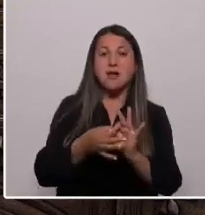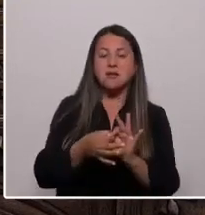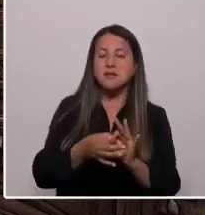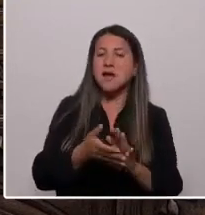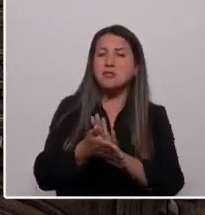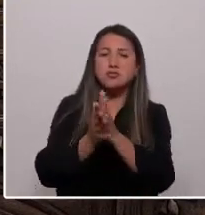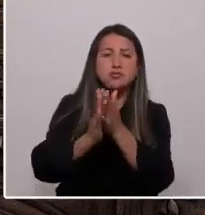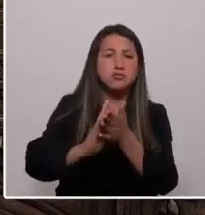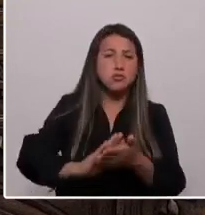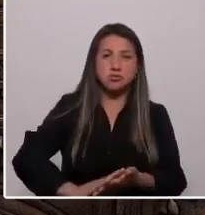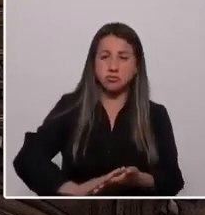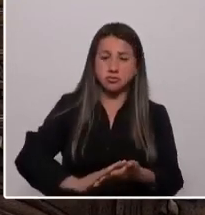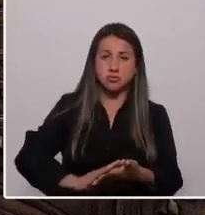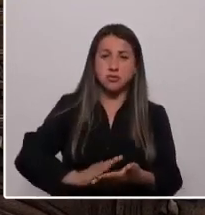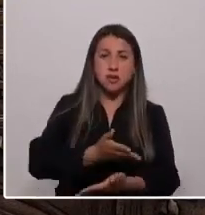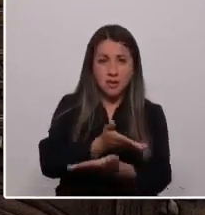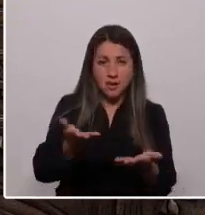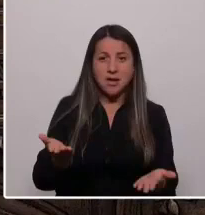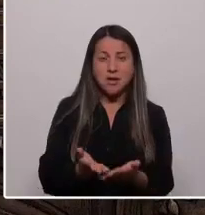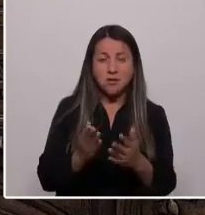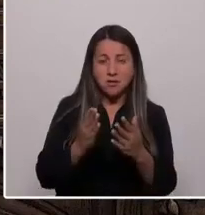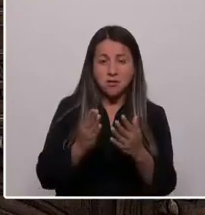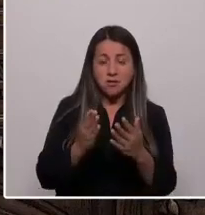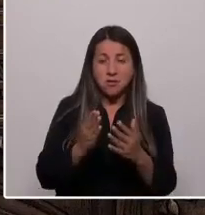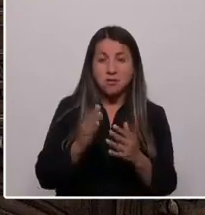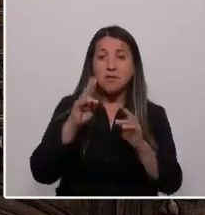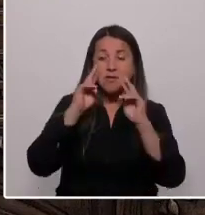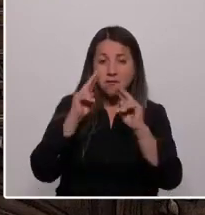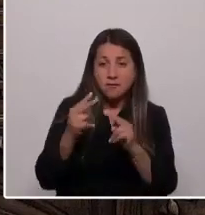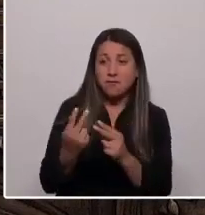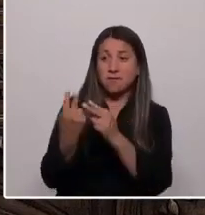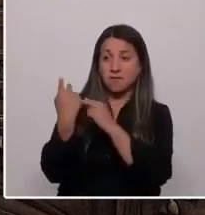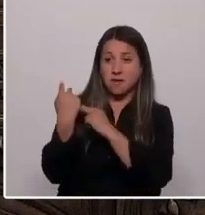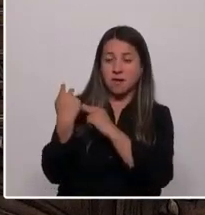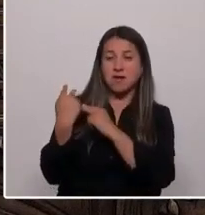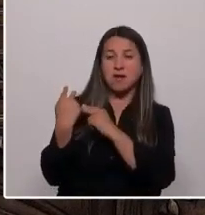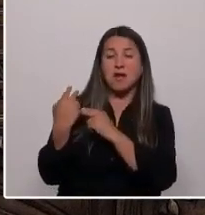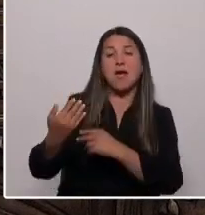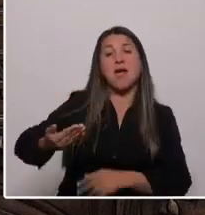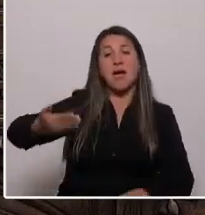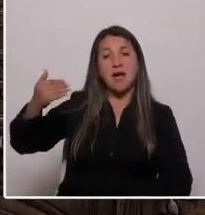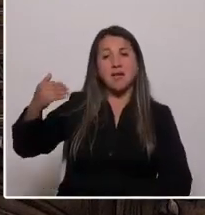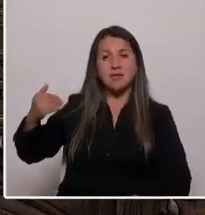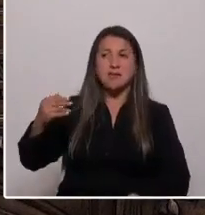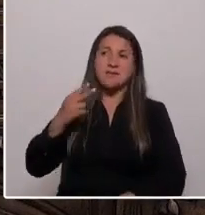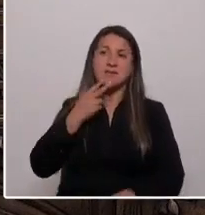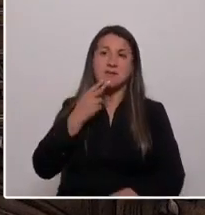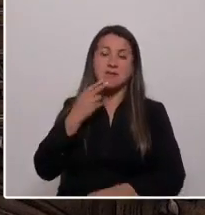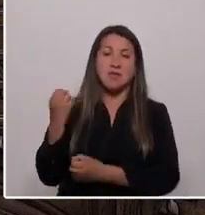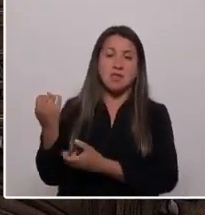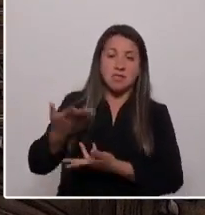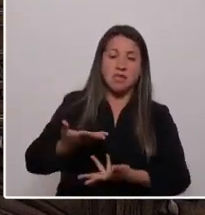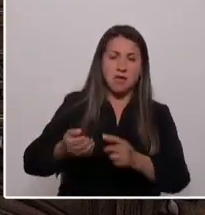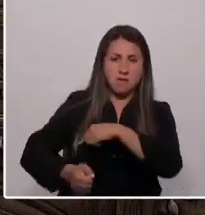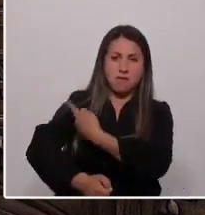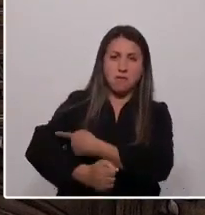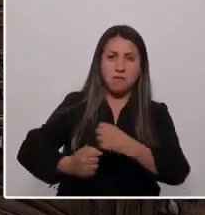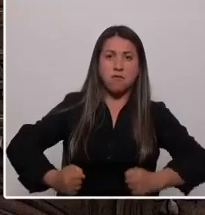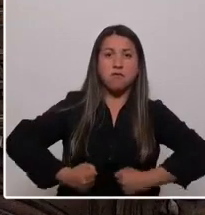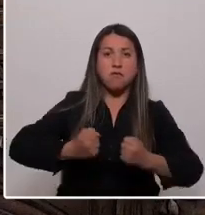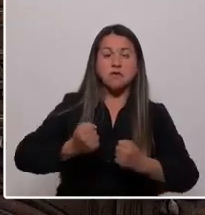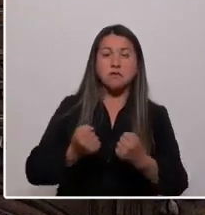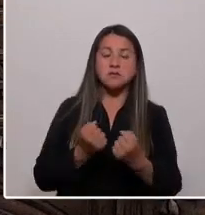también reconocen en sus antepasados la fuerza que nos da la vida, a quienes aflora el amor propio